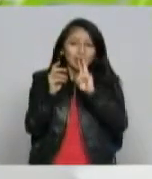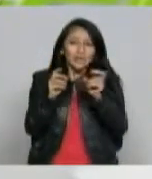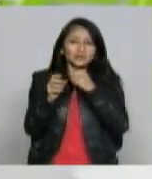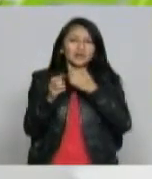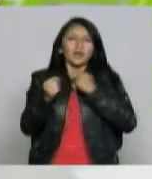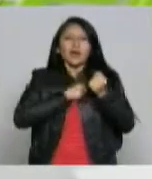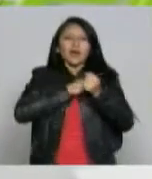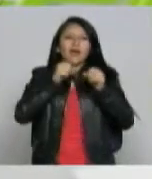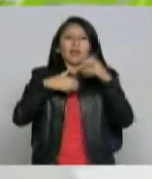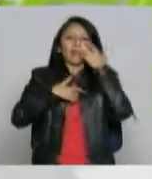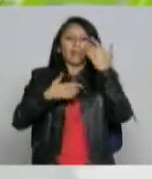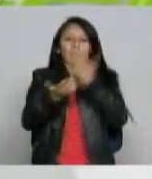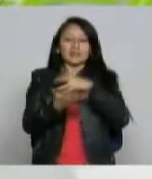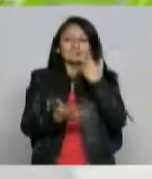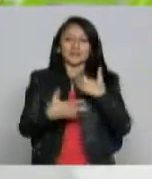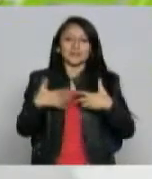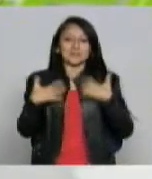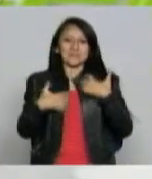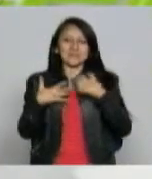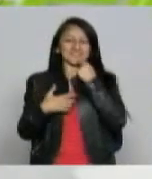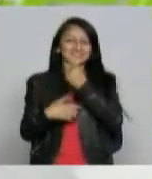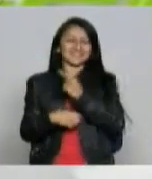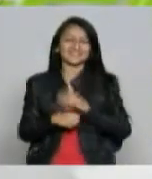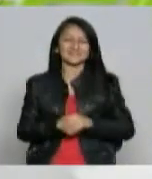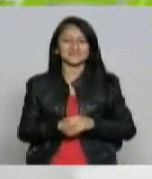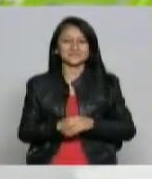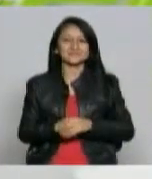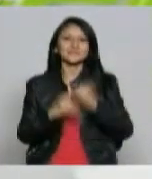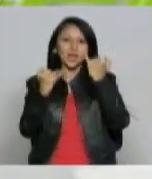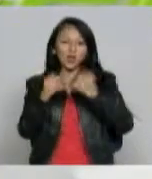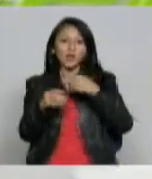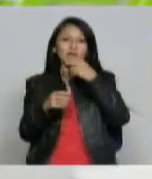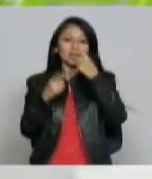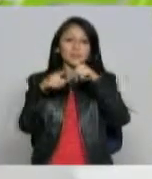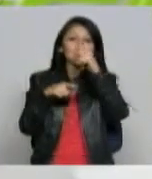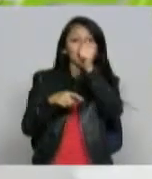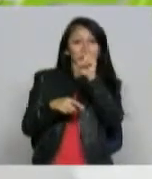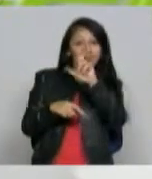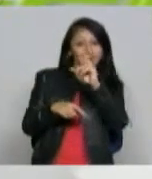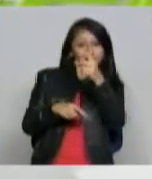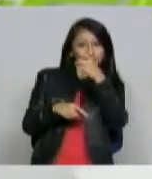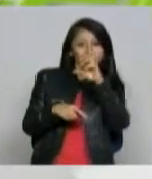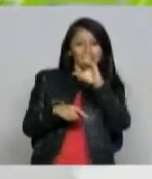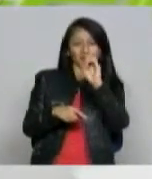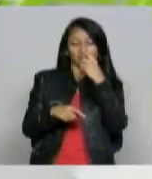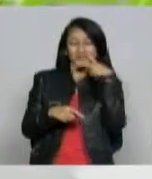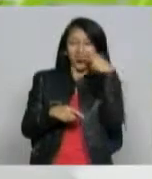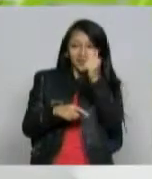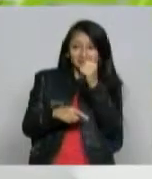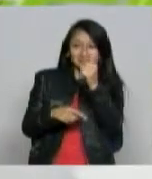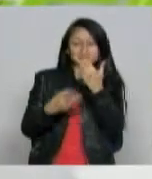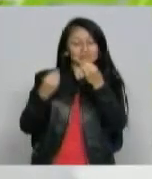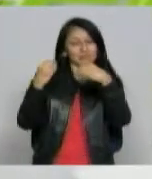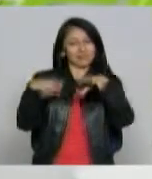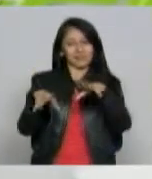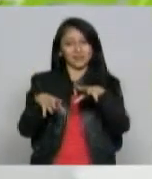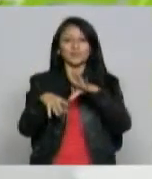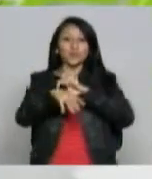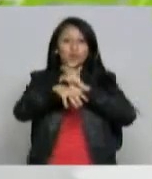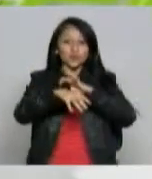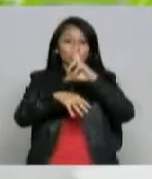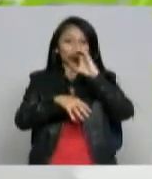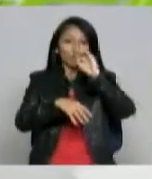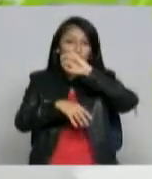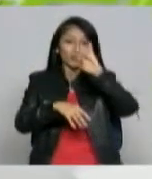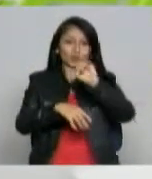un patatús eso da miedo verlo el programa del agro perdió la calidad ya que no llevan gente innovadora el doctor rojas